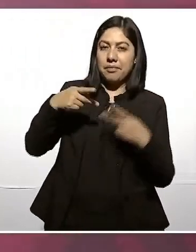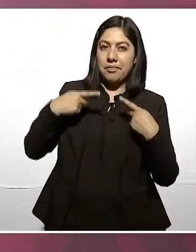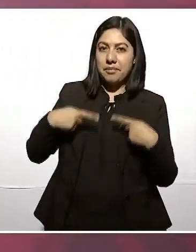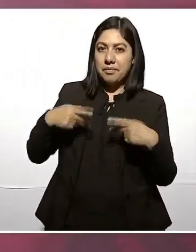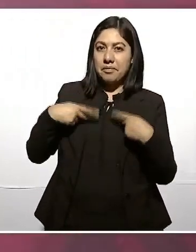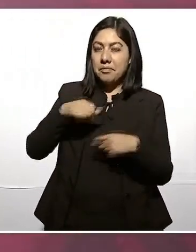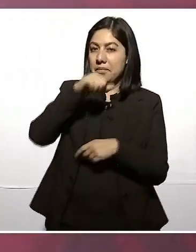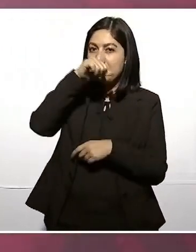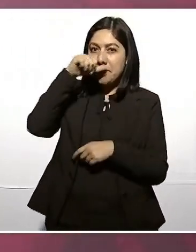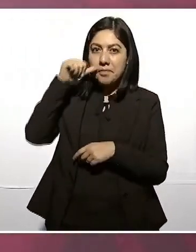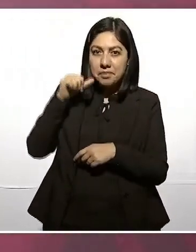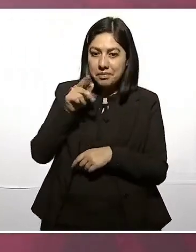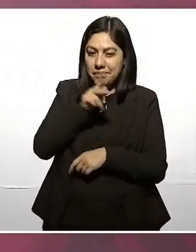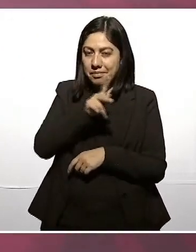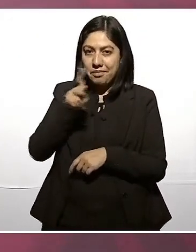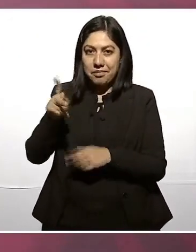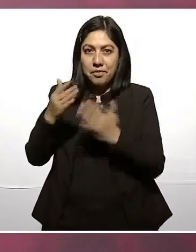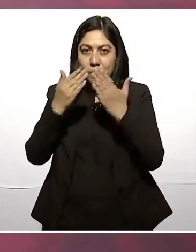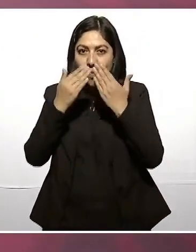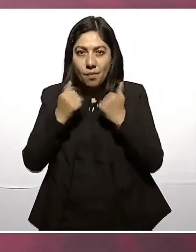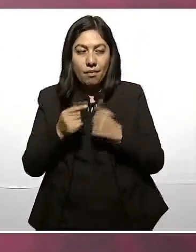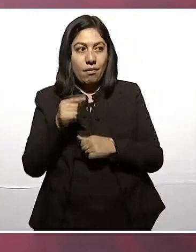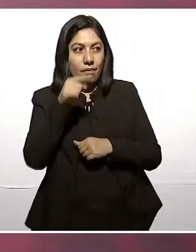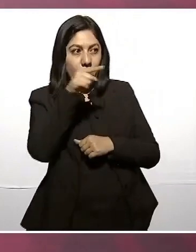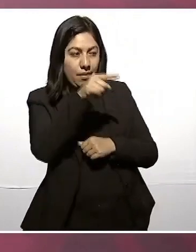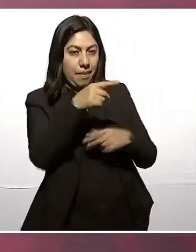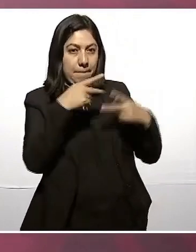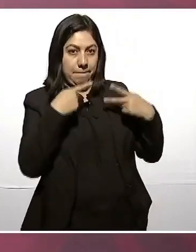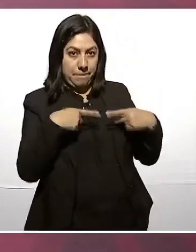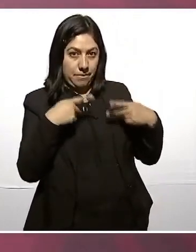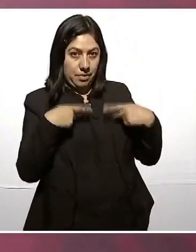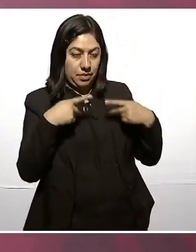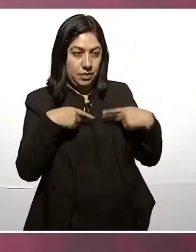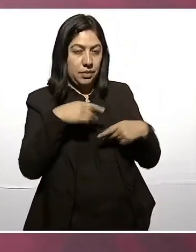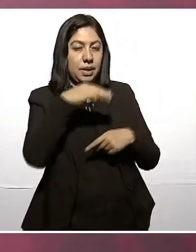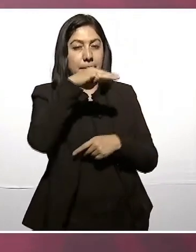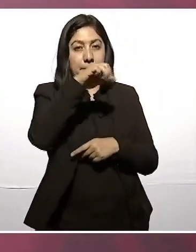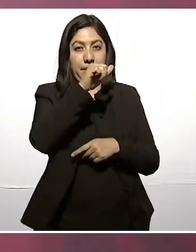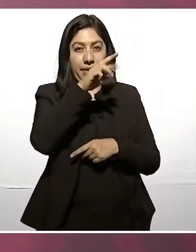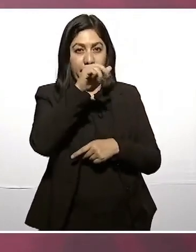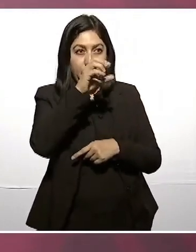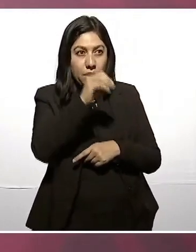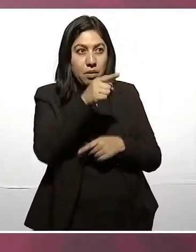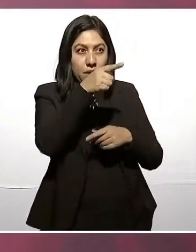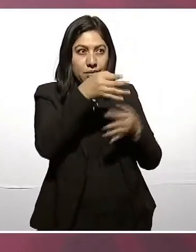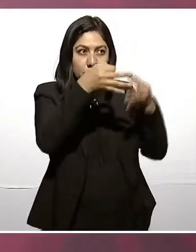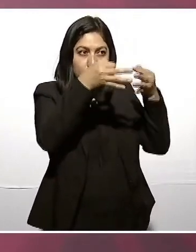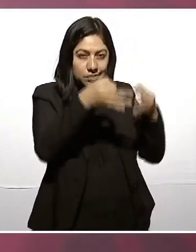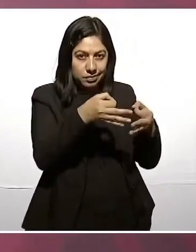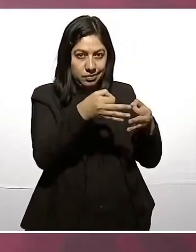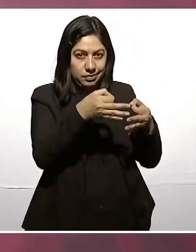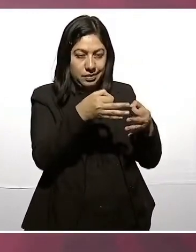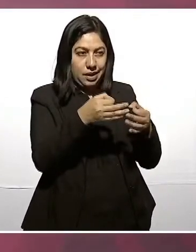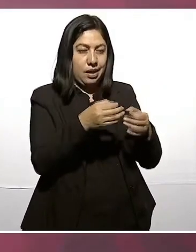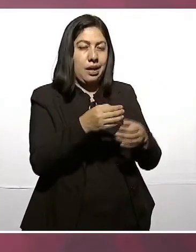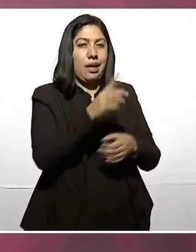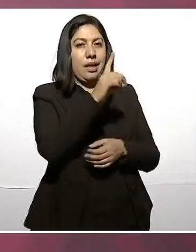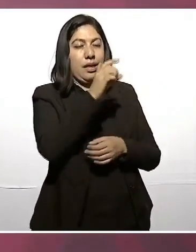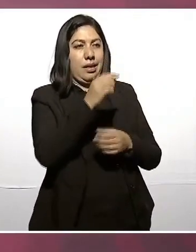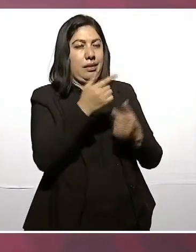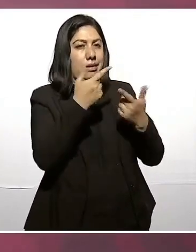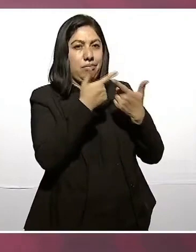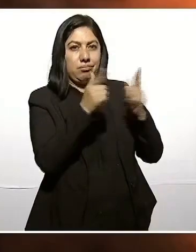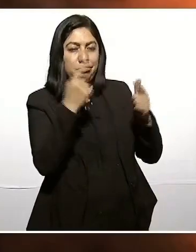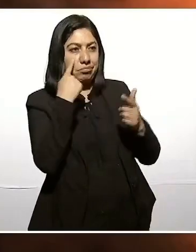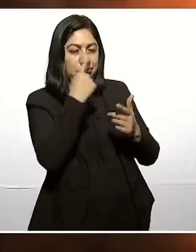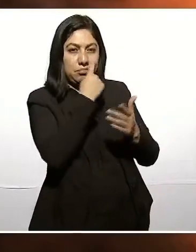ni como Francisco I. Madero, apóstol de la democracia, ni como Francisco Villa, ni como Emiliano